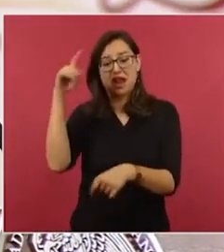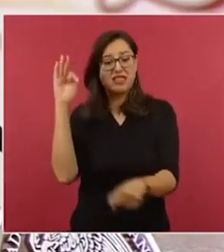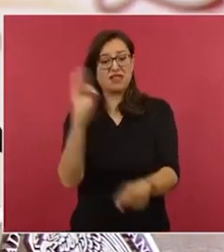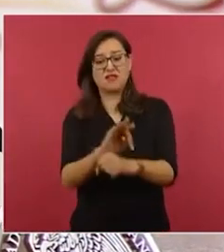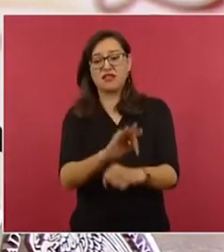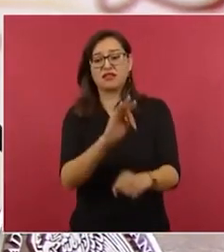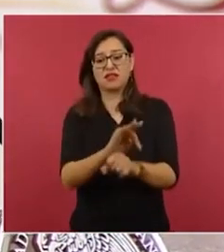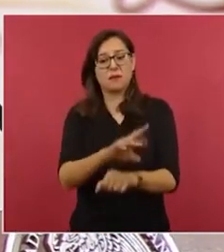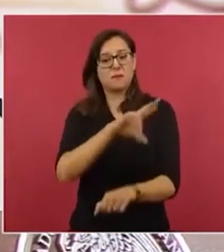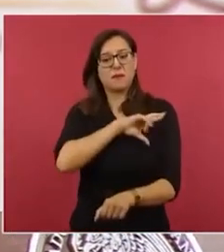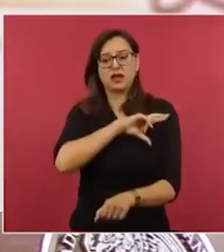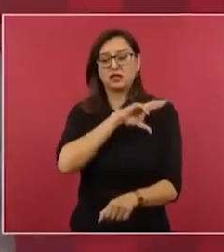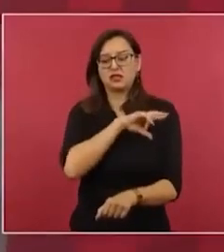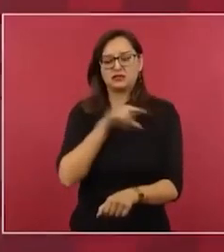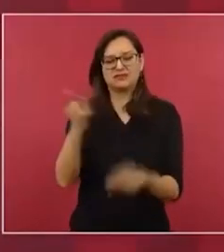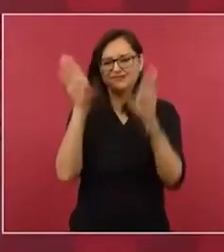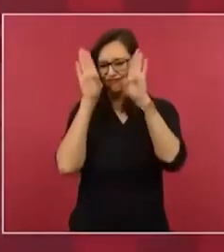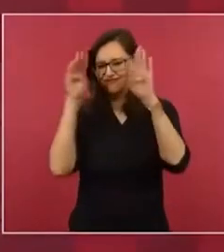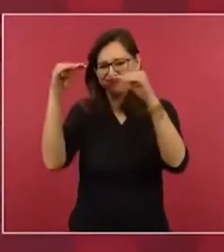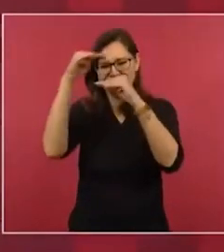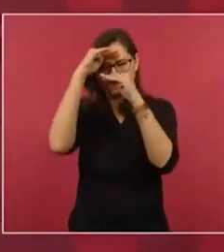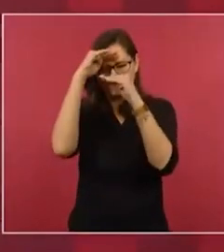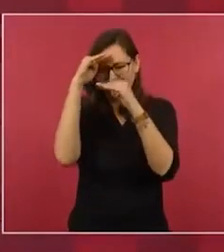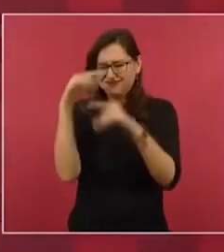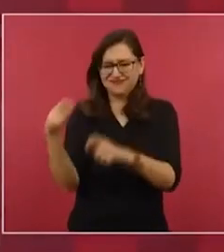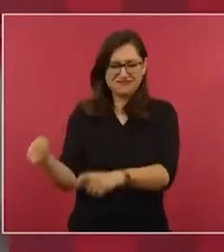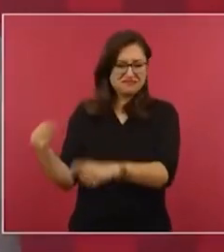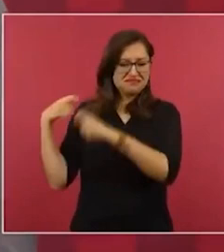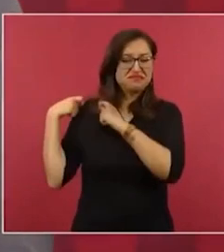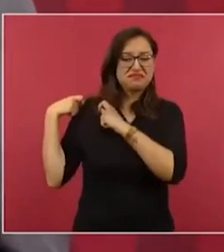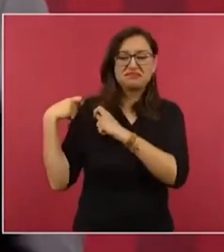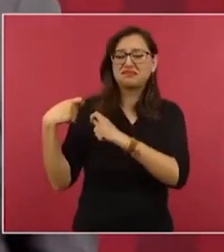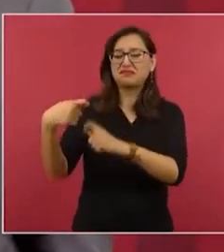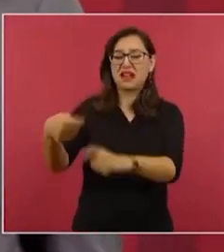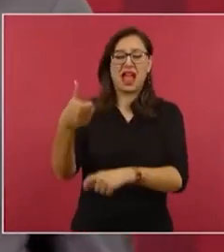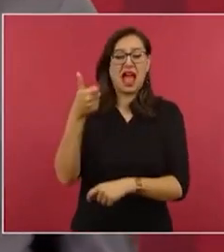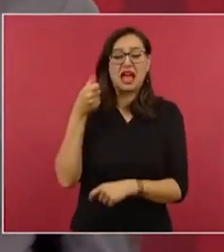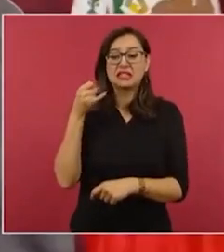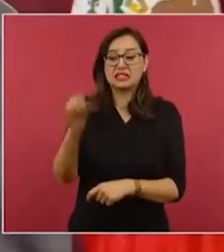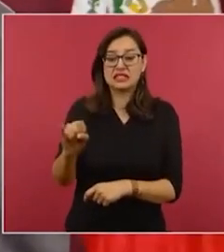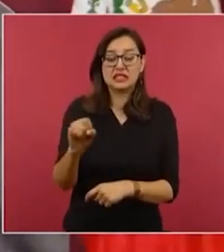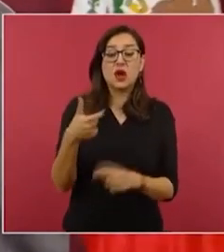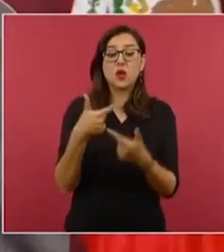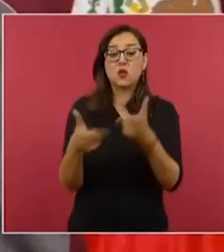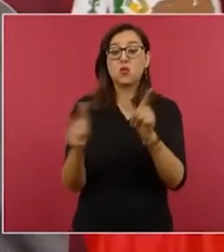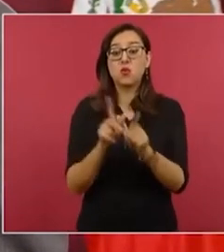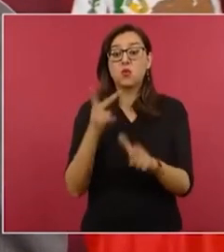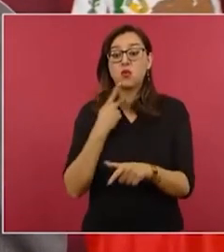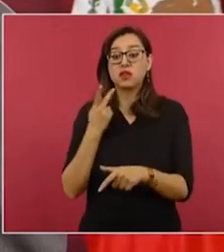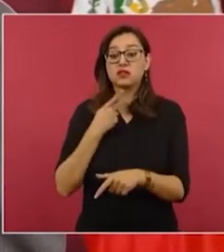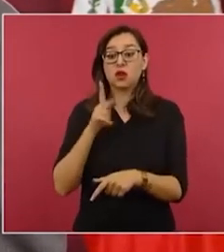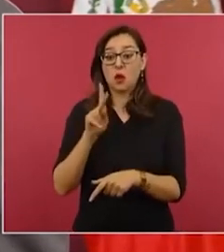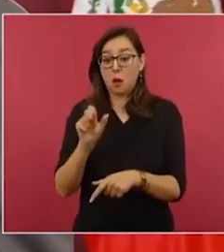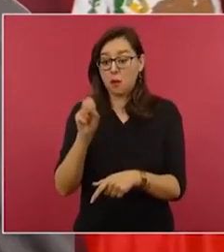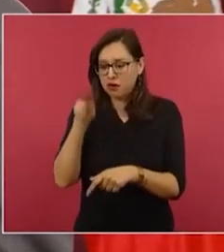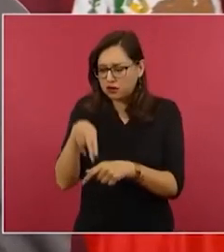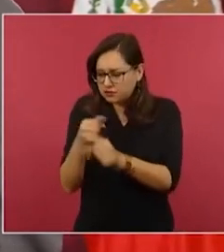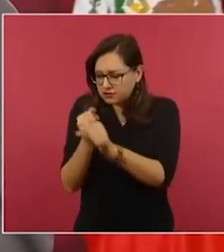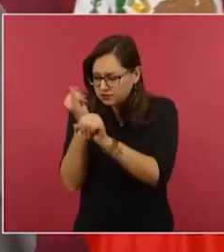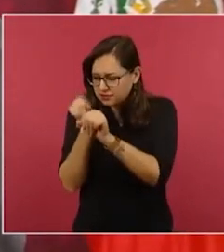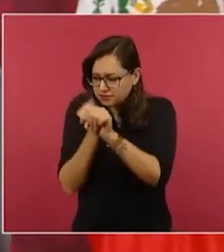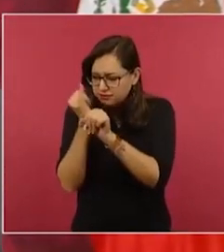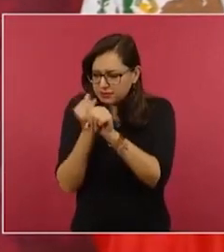incluso hay quienes han estudiado la historia del partido y lo